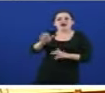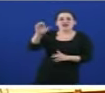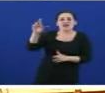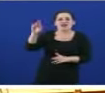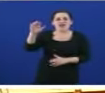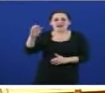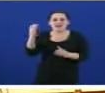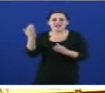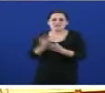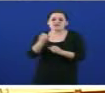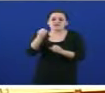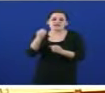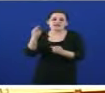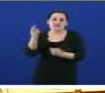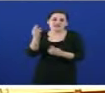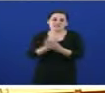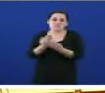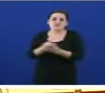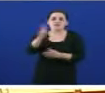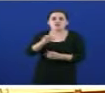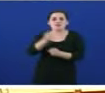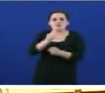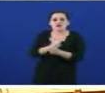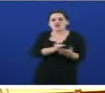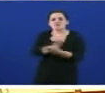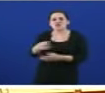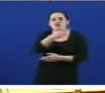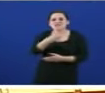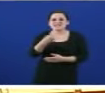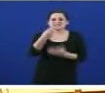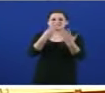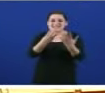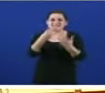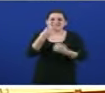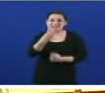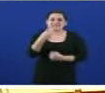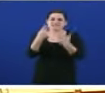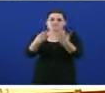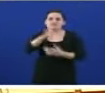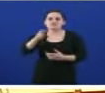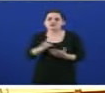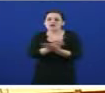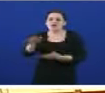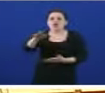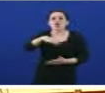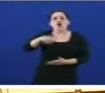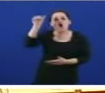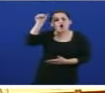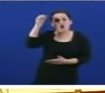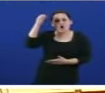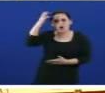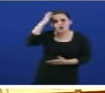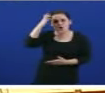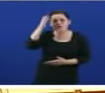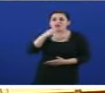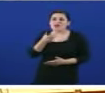emprego que supuso o despedimento de 237 traballadoras na Coruña, a señora Beatriz Mato, consellera de Traballo, dicía «Cónstame que Manuel Jove lo